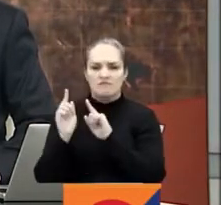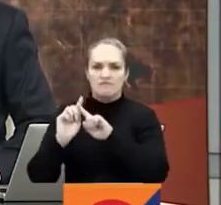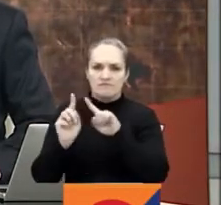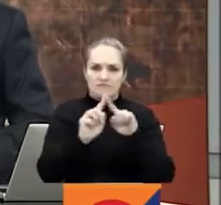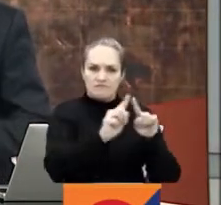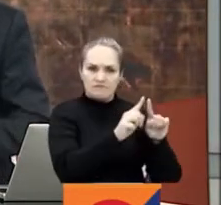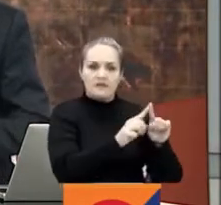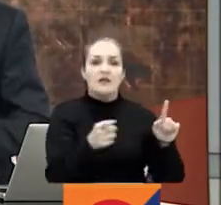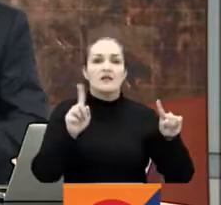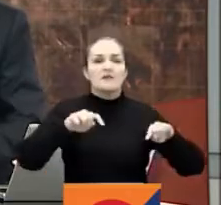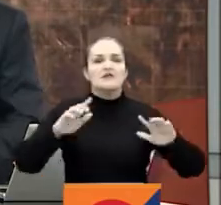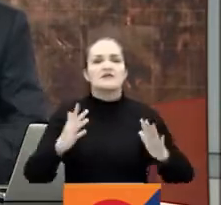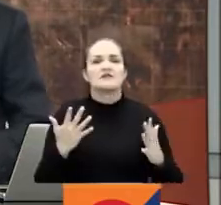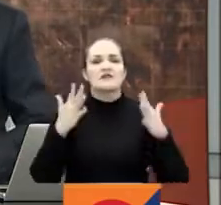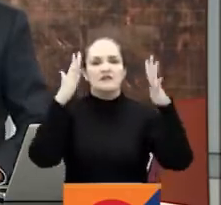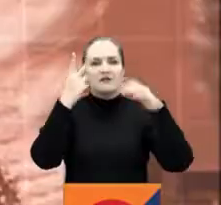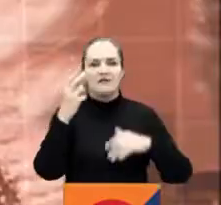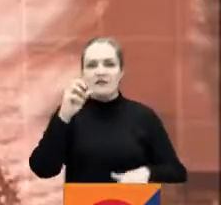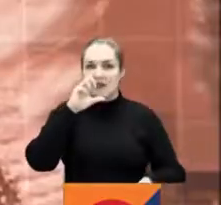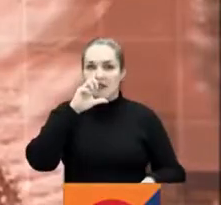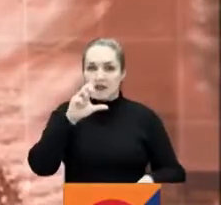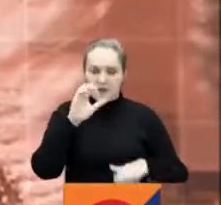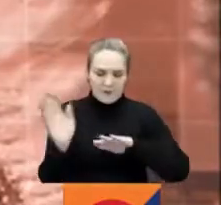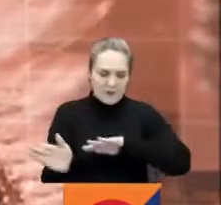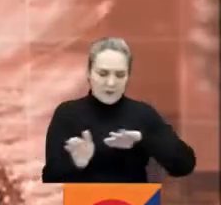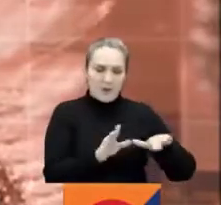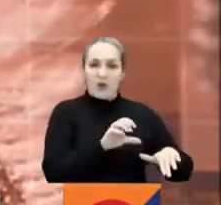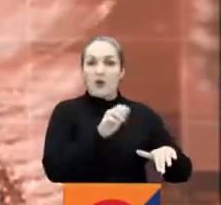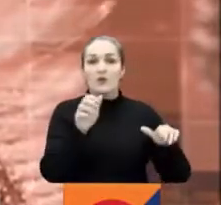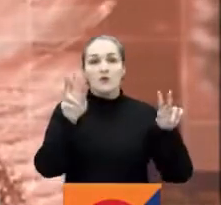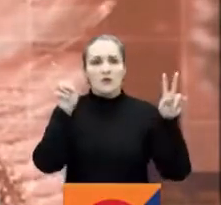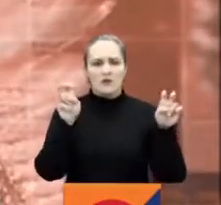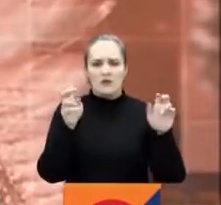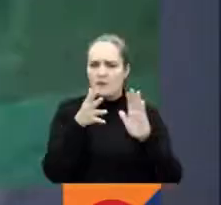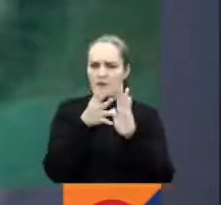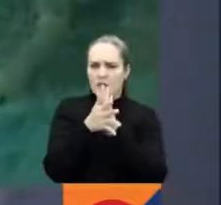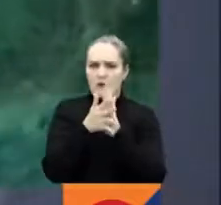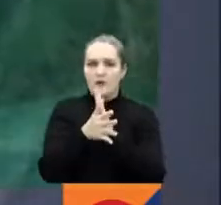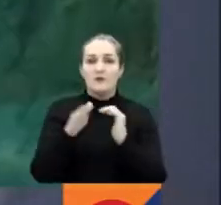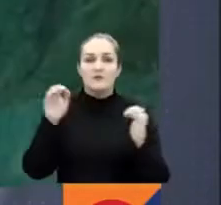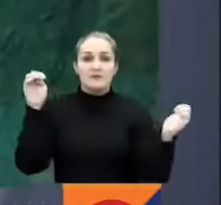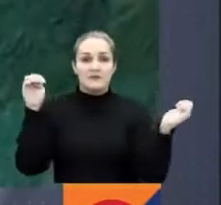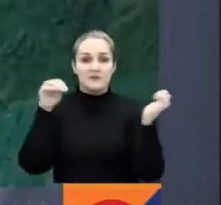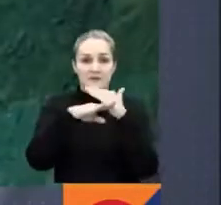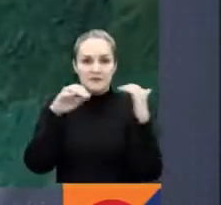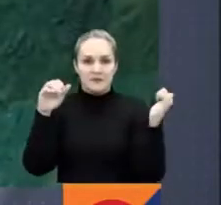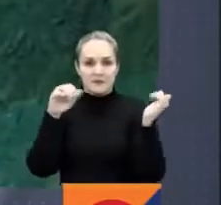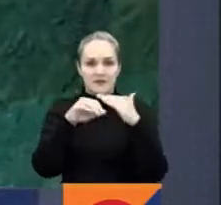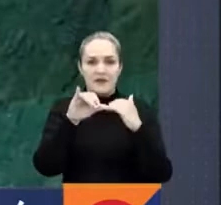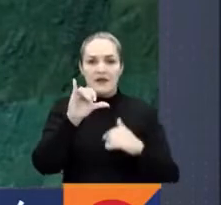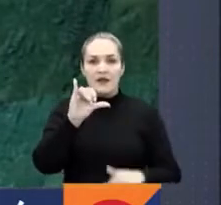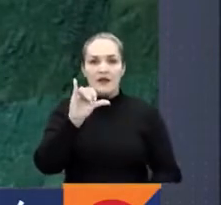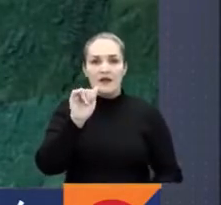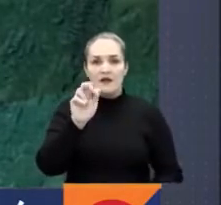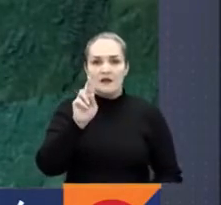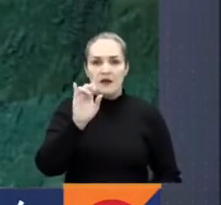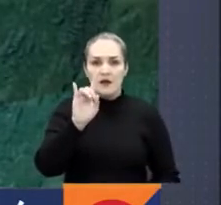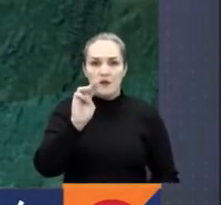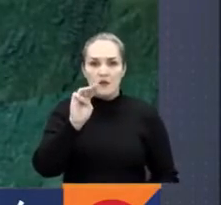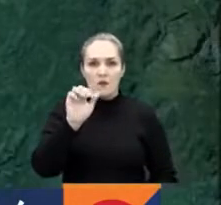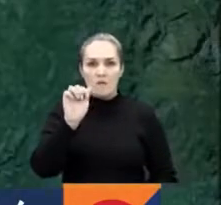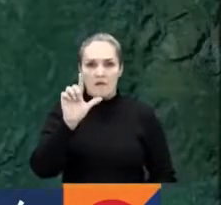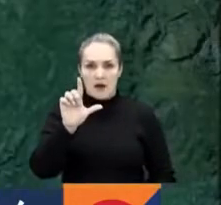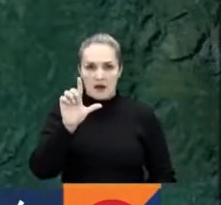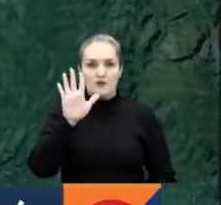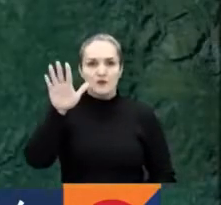y, por supuesto, de la celebración del 20 de julio. Y cambiando de tema, hay cierre total en la vía Yarumal-Tarazá, en Antioquia, por un deslizamiento de